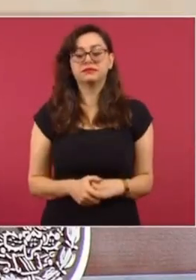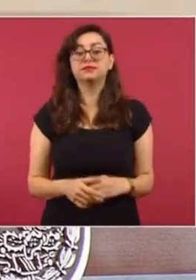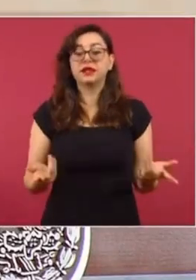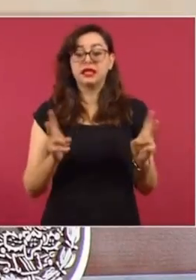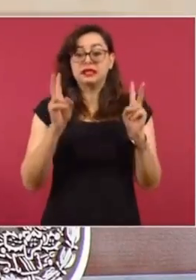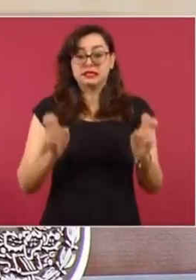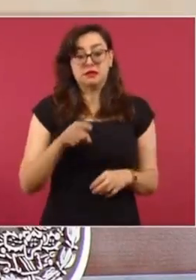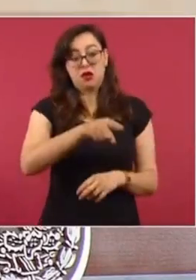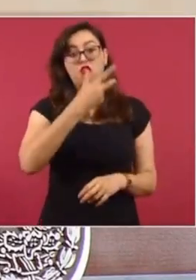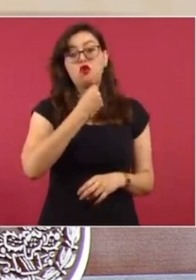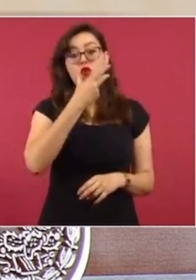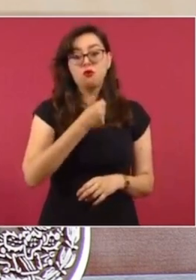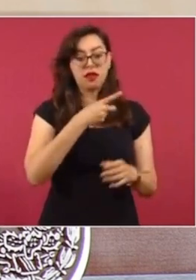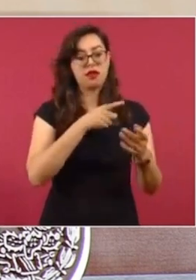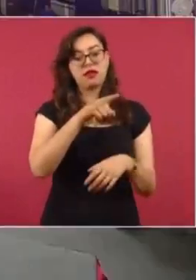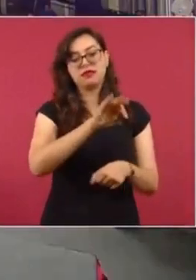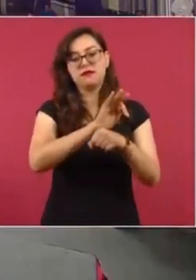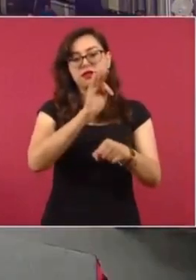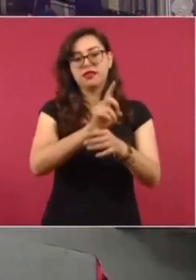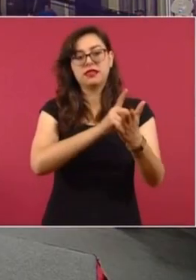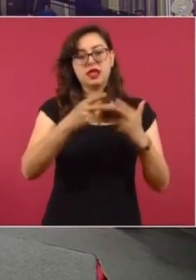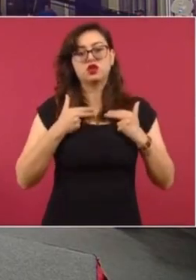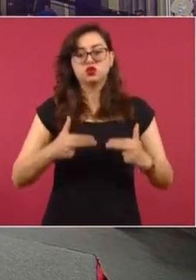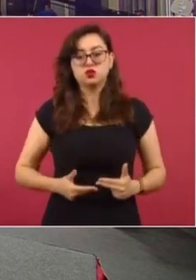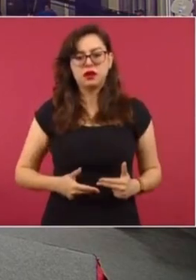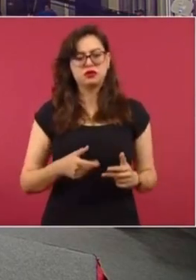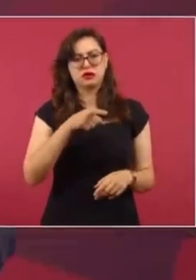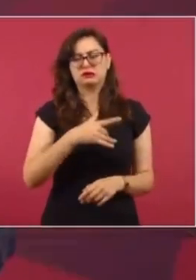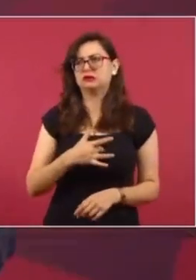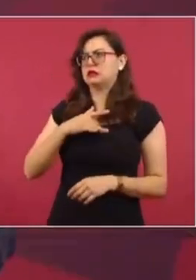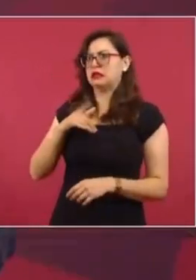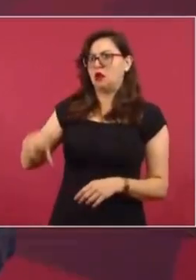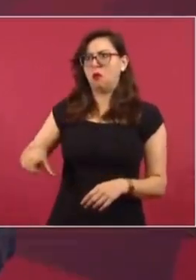denunciado por un compañero de ustedes,